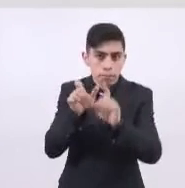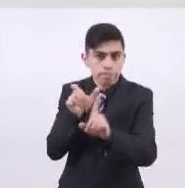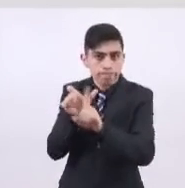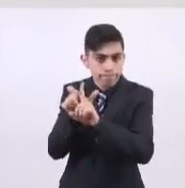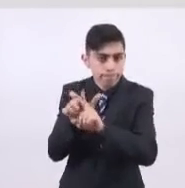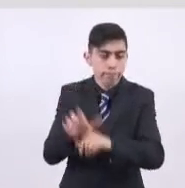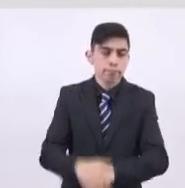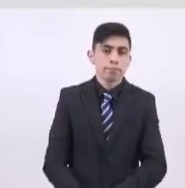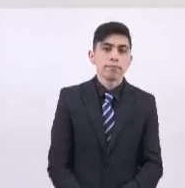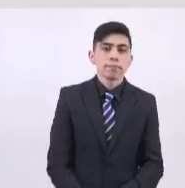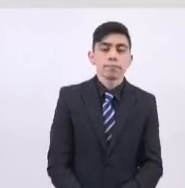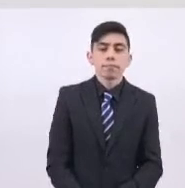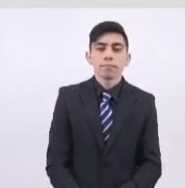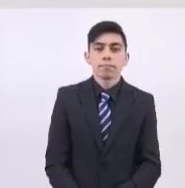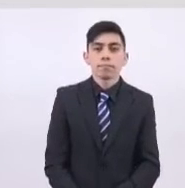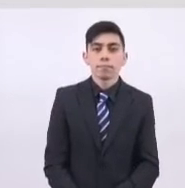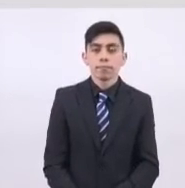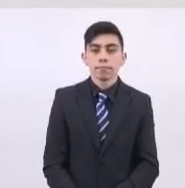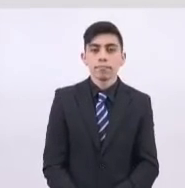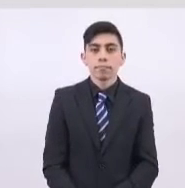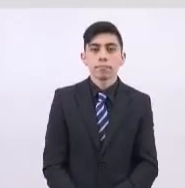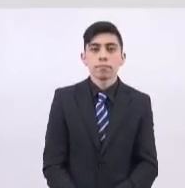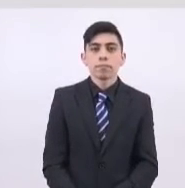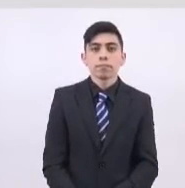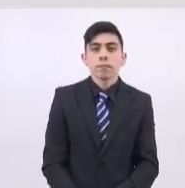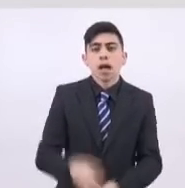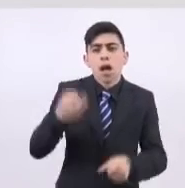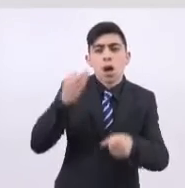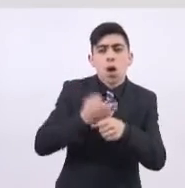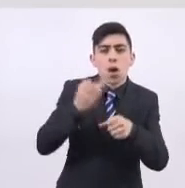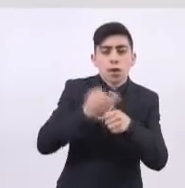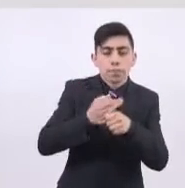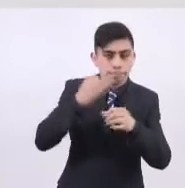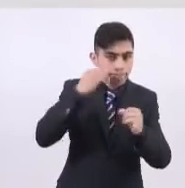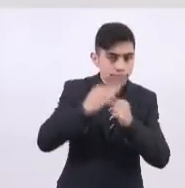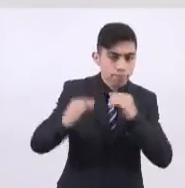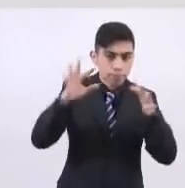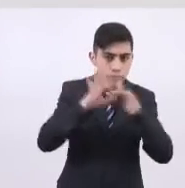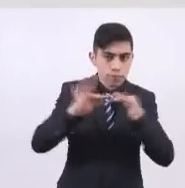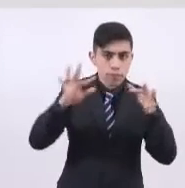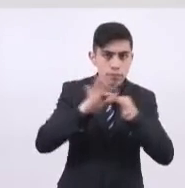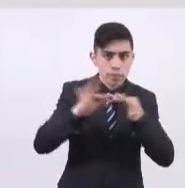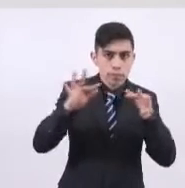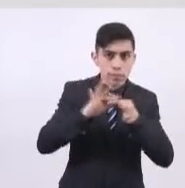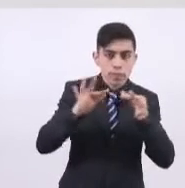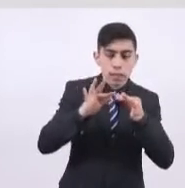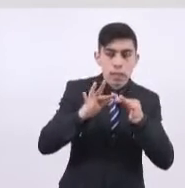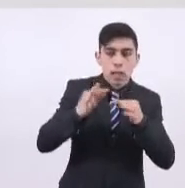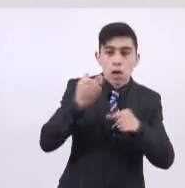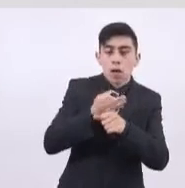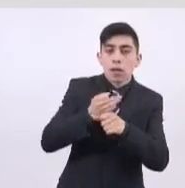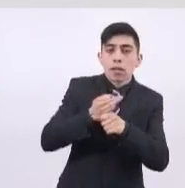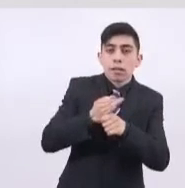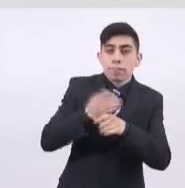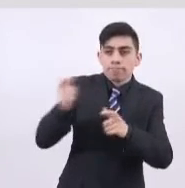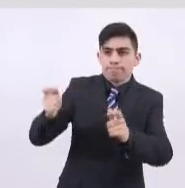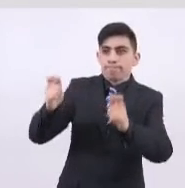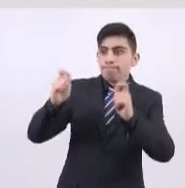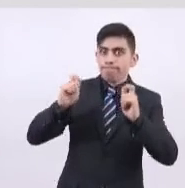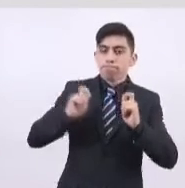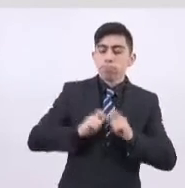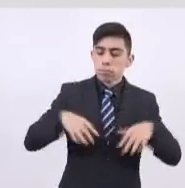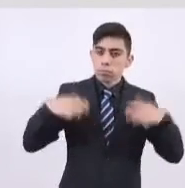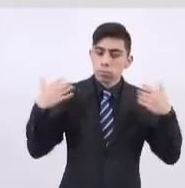por encima de cualquier otro aspecto. Concluyo reiterando la magnitud de la encomendia que hoy se deposita en nuestras manos.